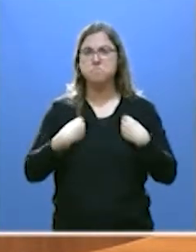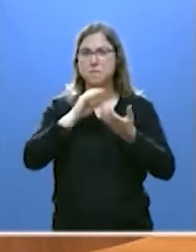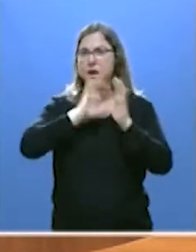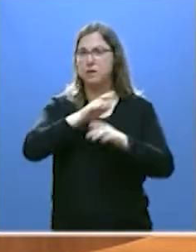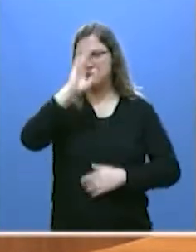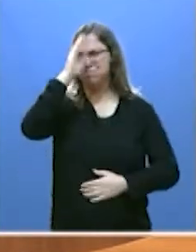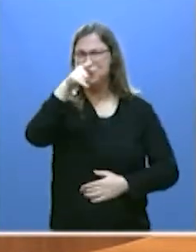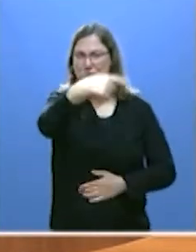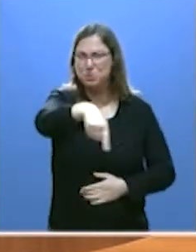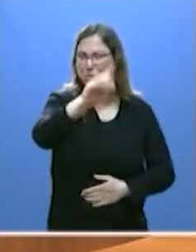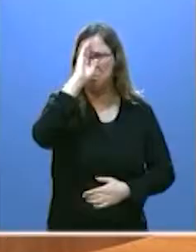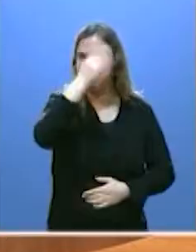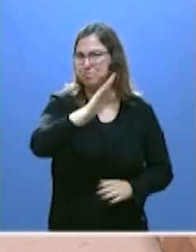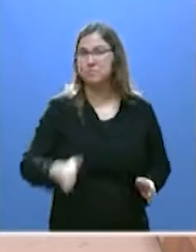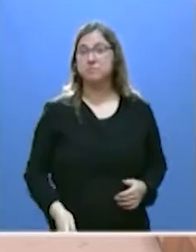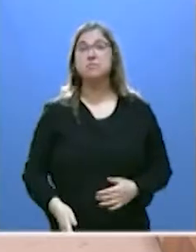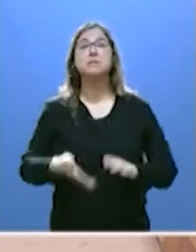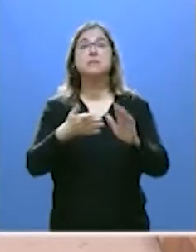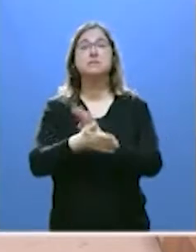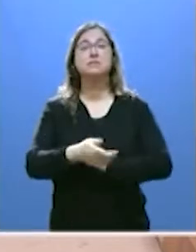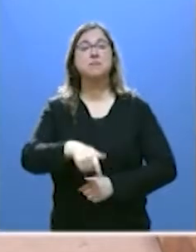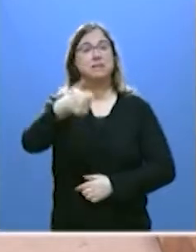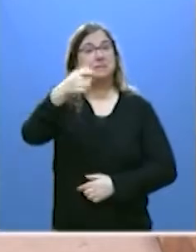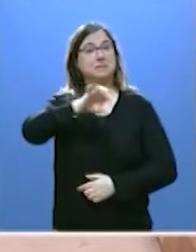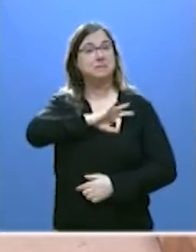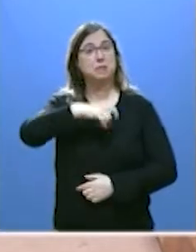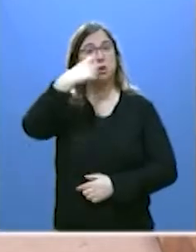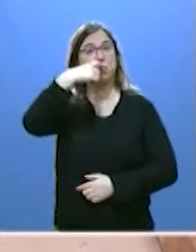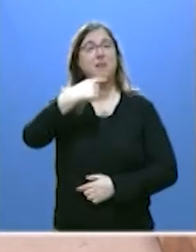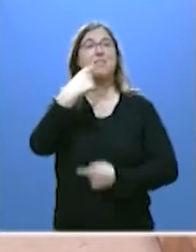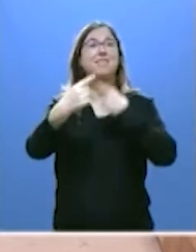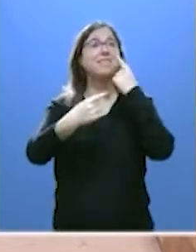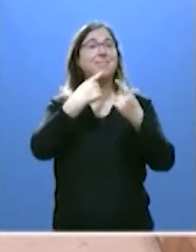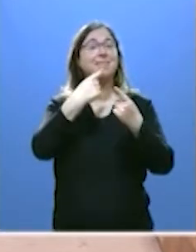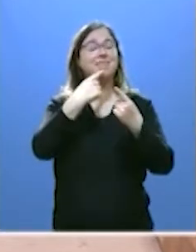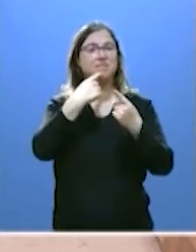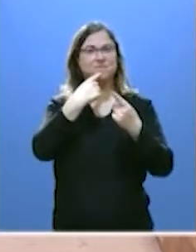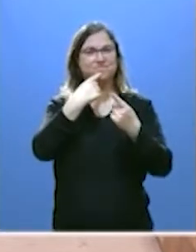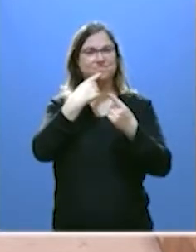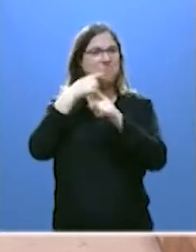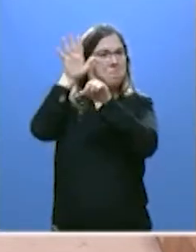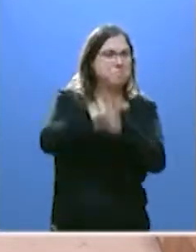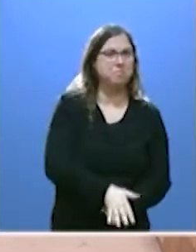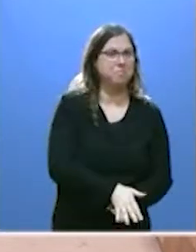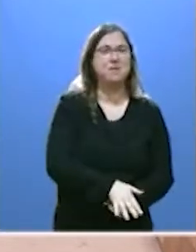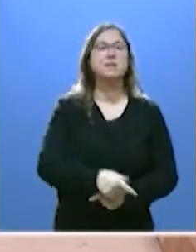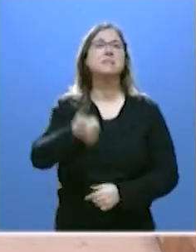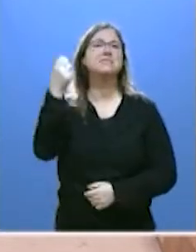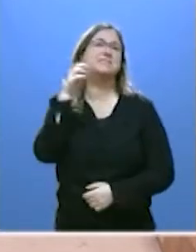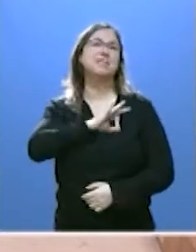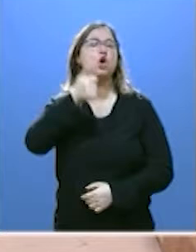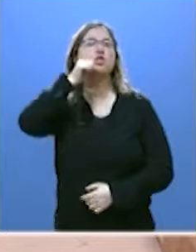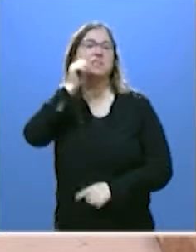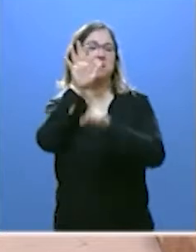Señorías, la palabra del señor Tudanca está bajo las suelas de los zapatos del señor Sánchez.